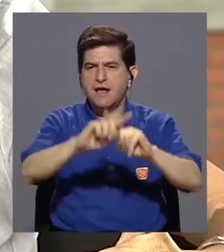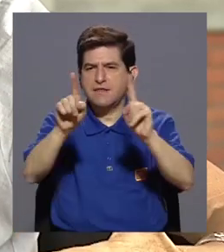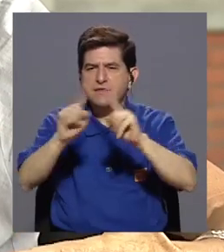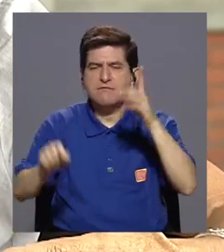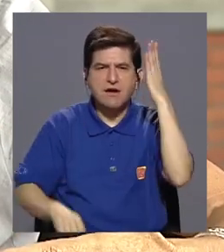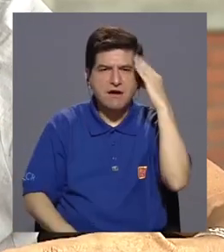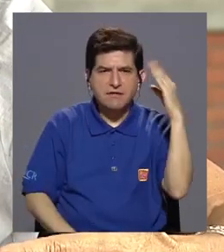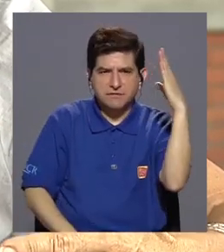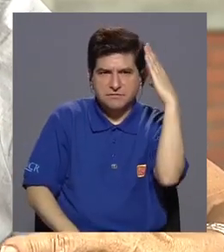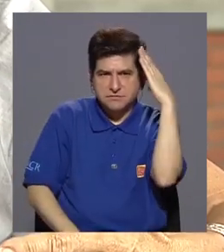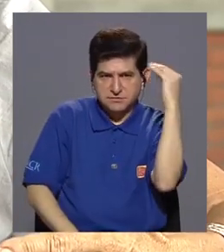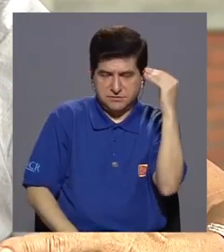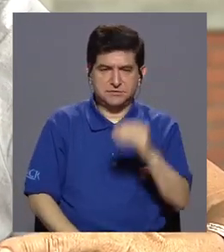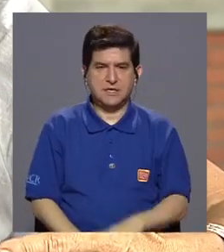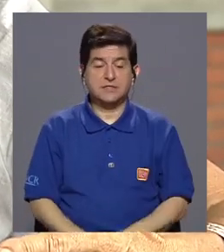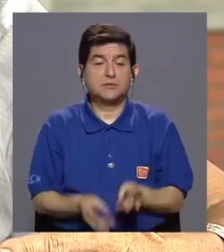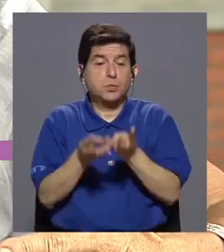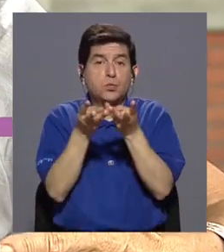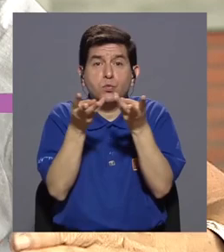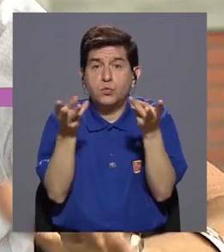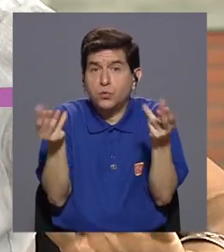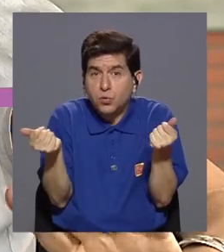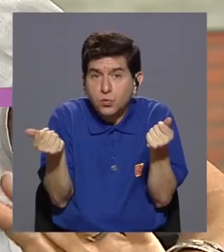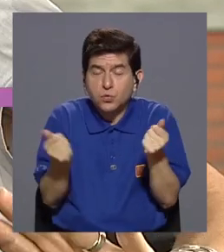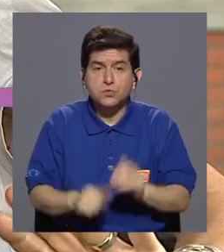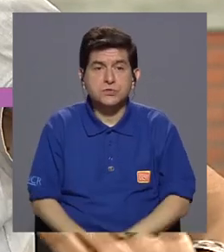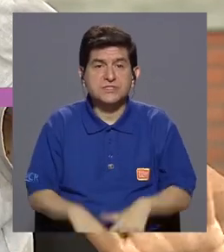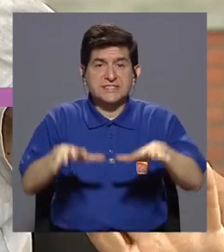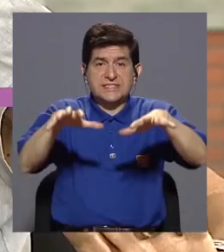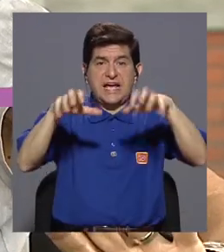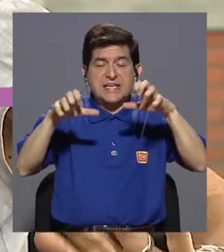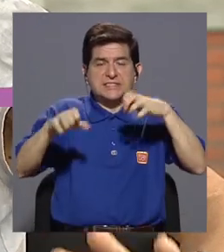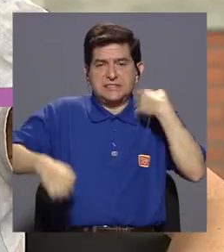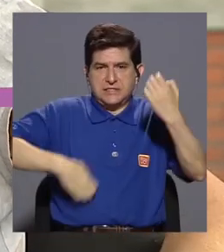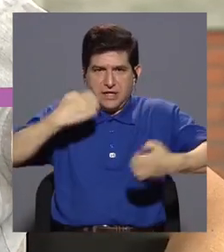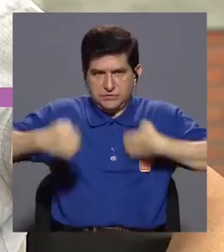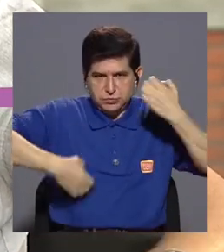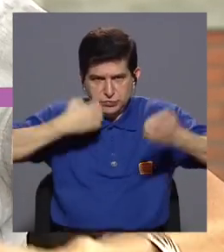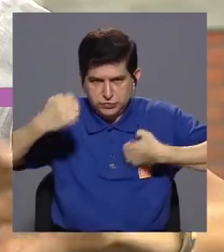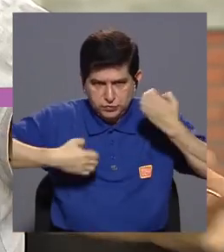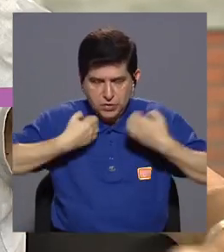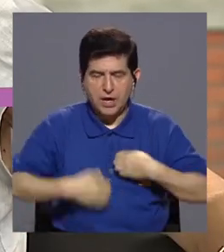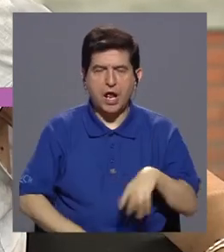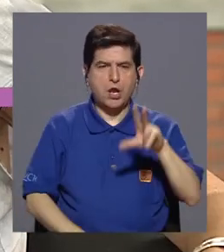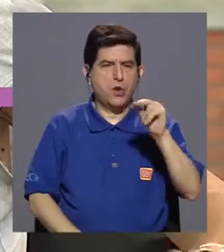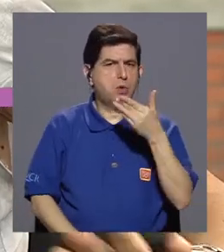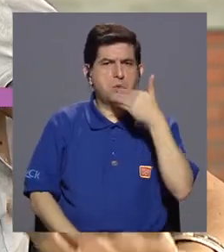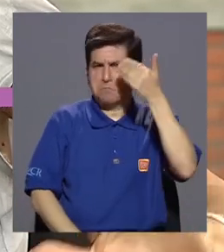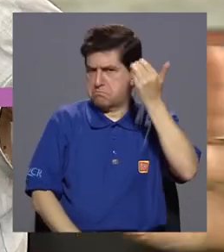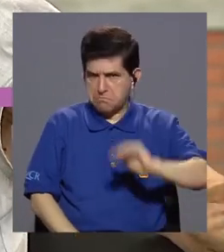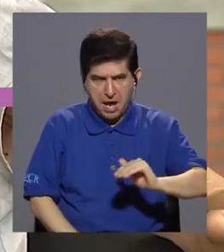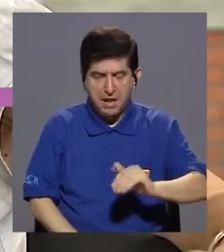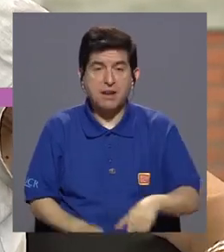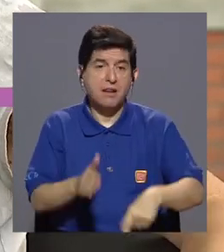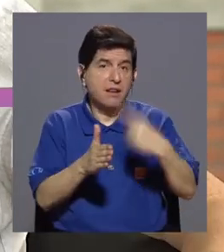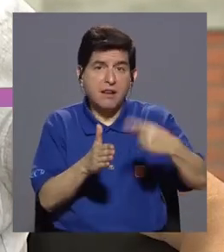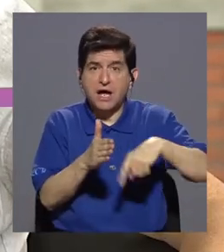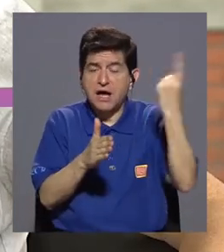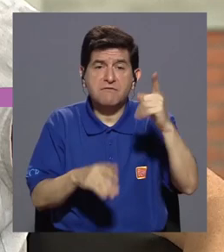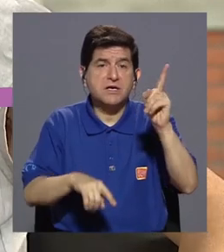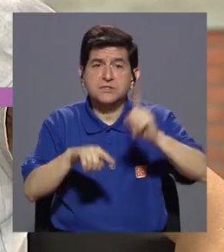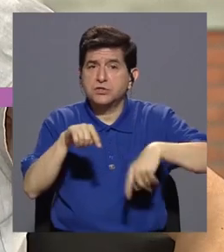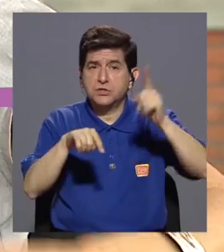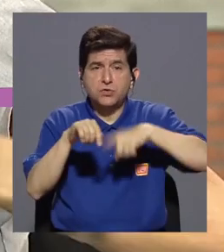experiencias que nos generan estrés emocional. No porque sean malas, sino porque a veces no las